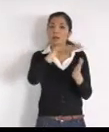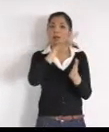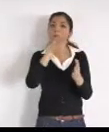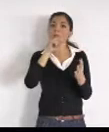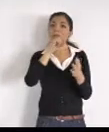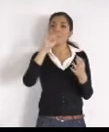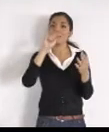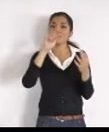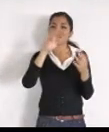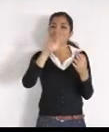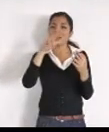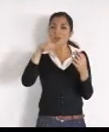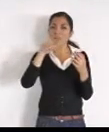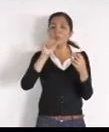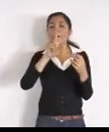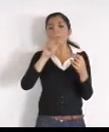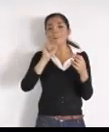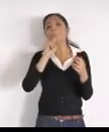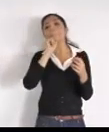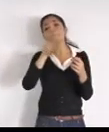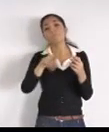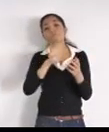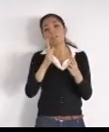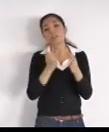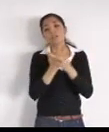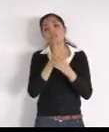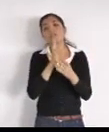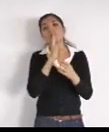por esta misma vía, los avances, que tenga esta gestión,